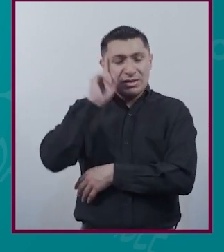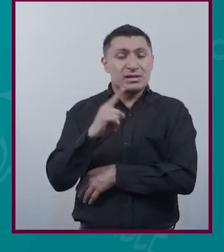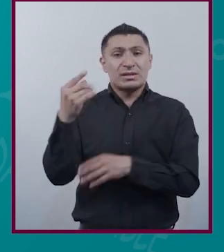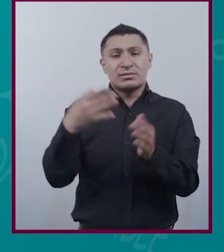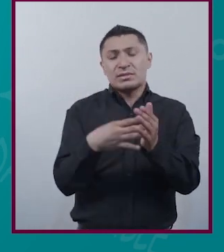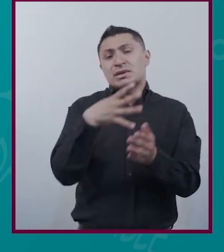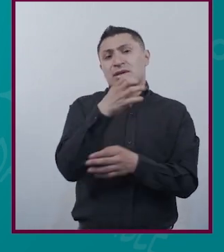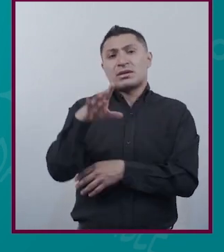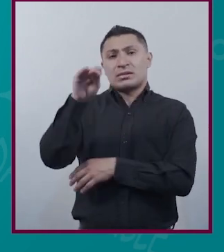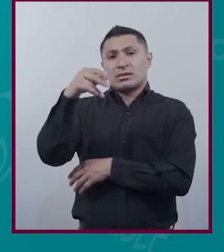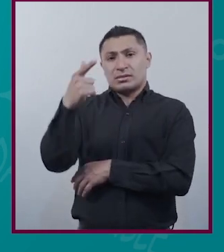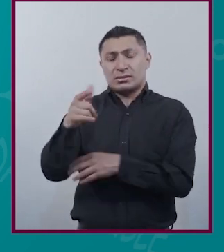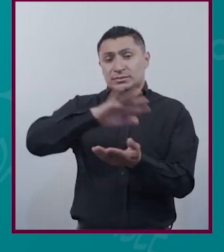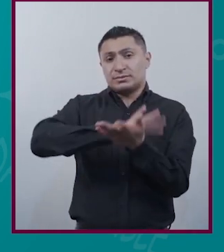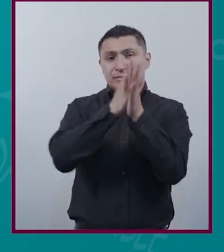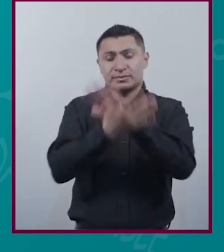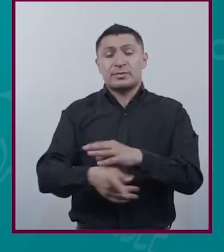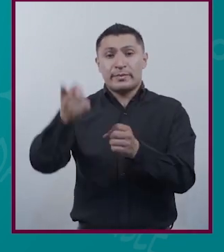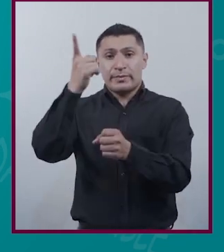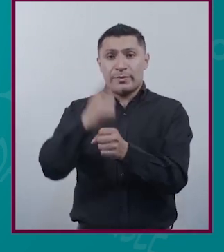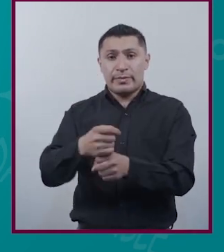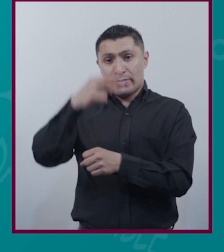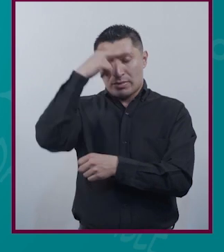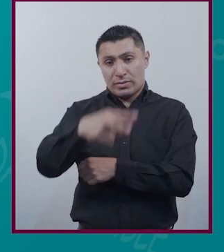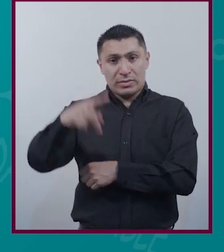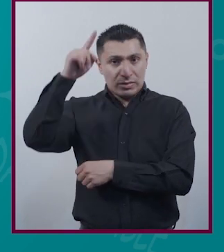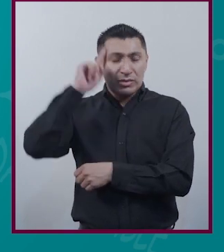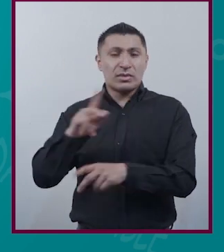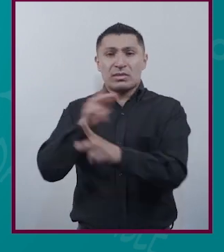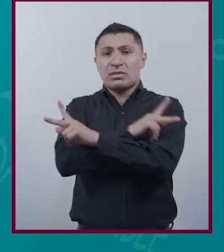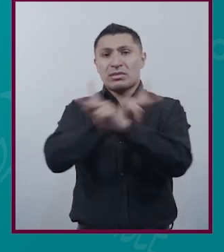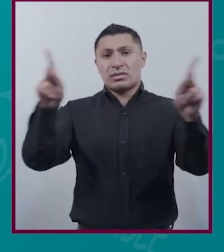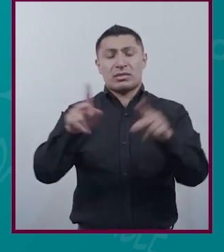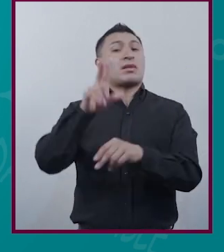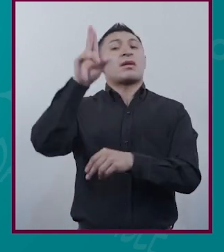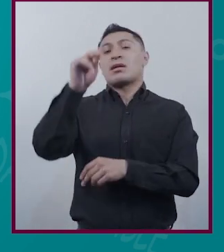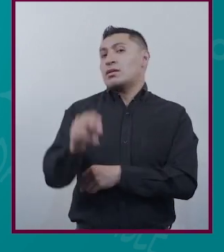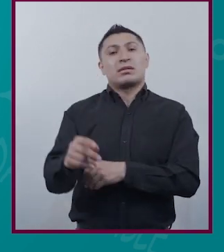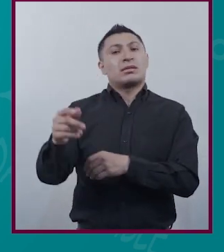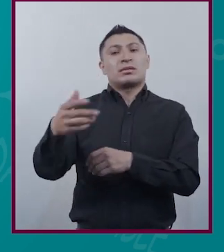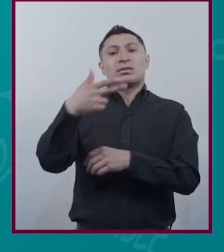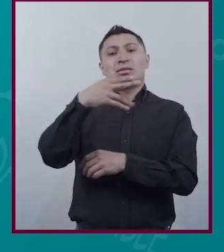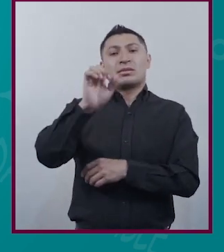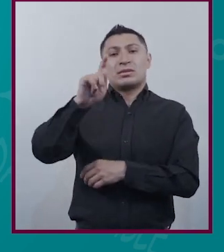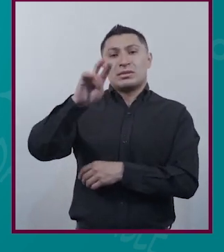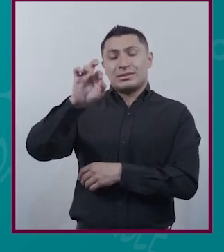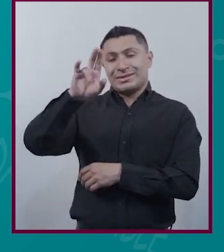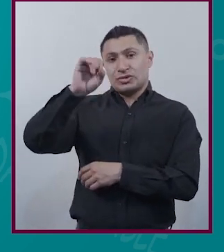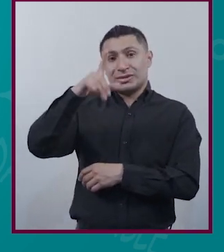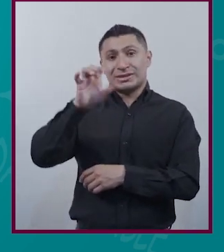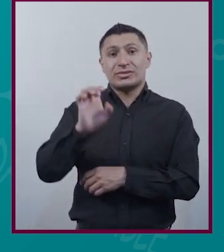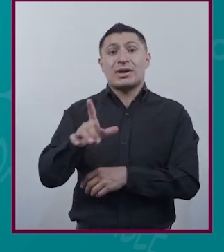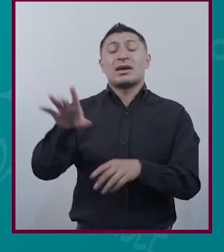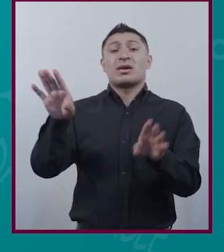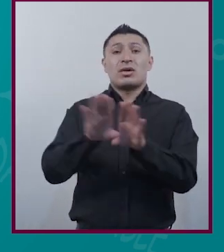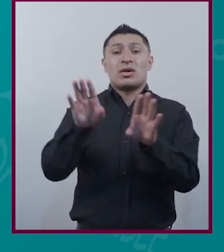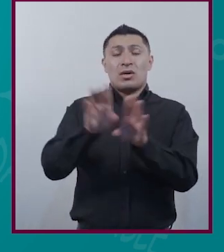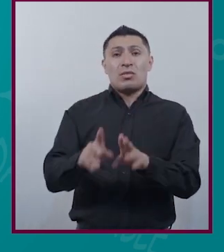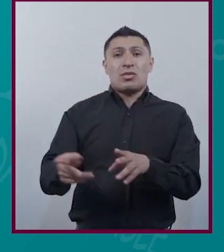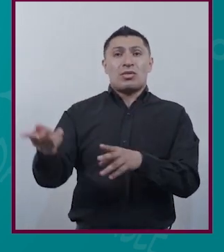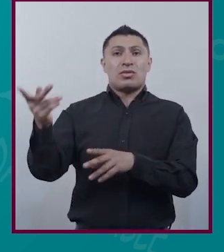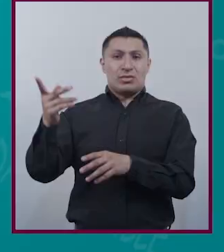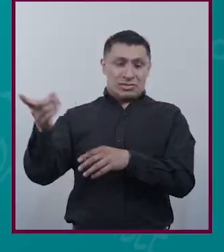Se convierte En la primera Mexicana Públicamente No heterosexual En ostentar Un cargo público